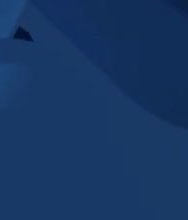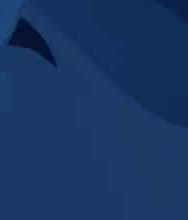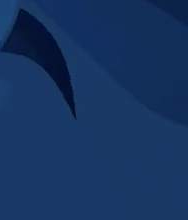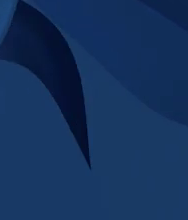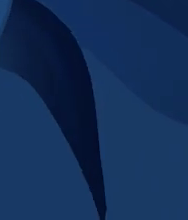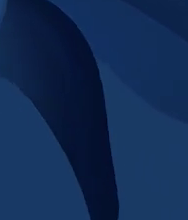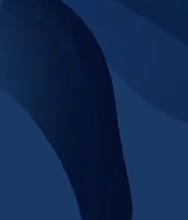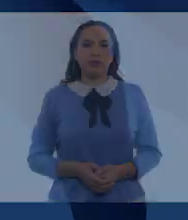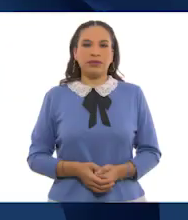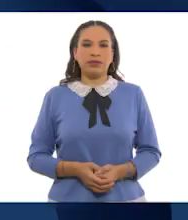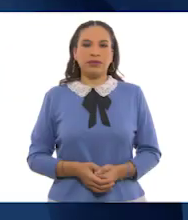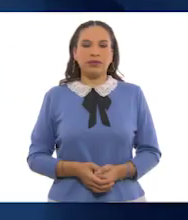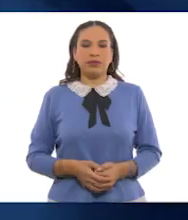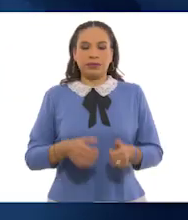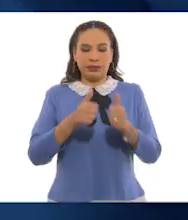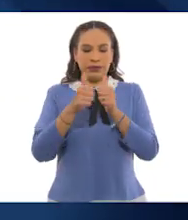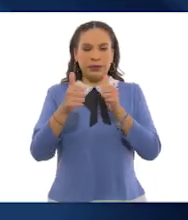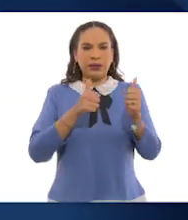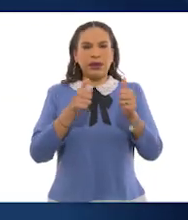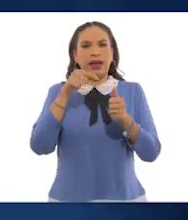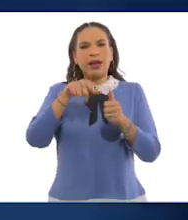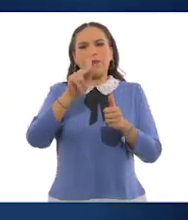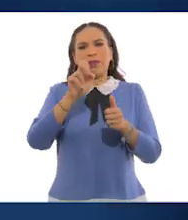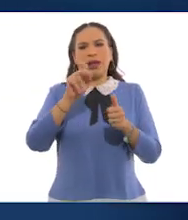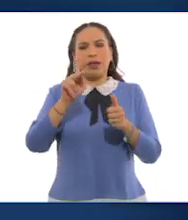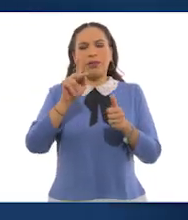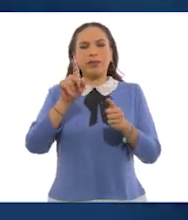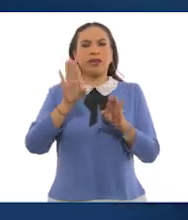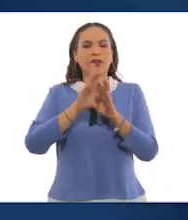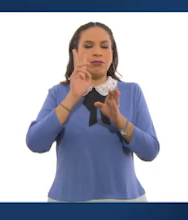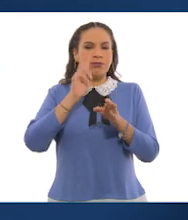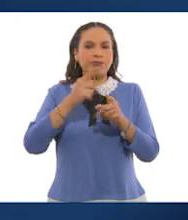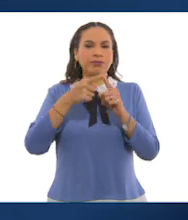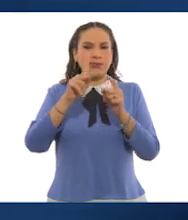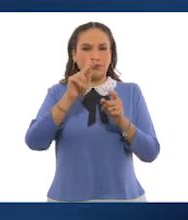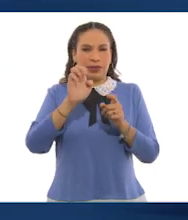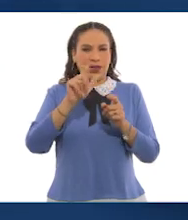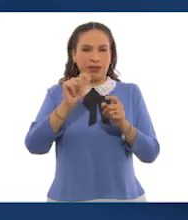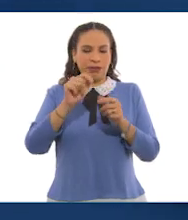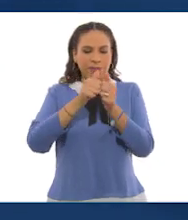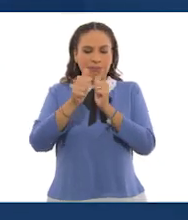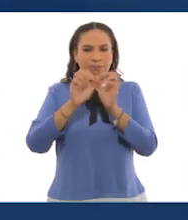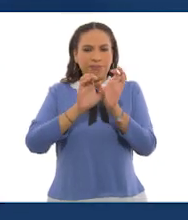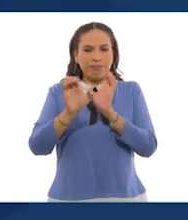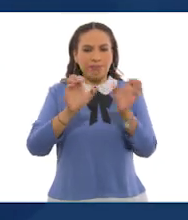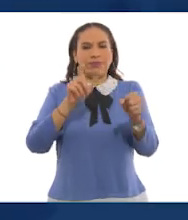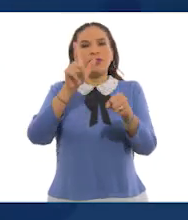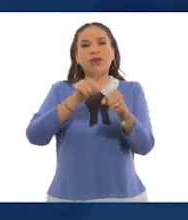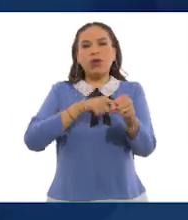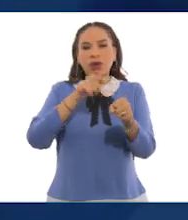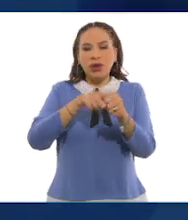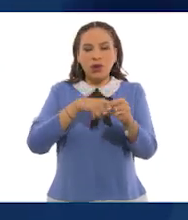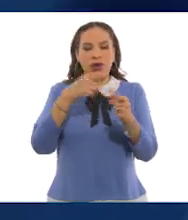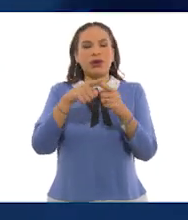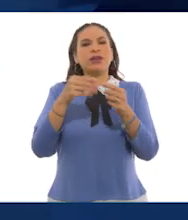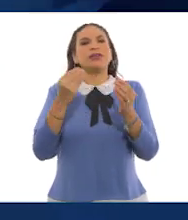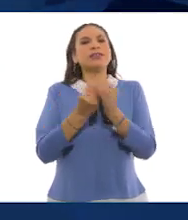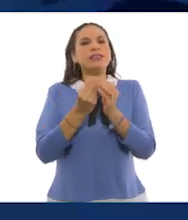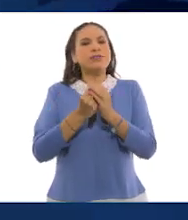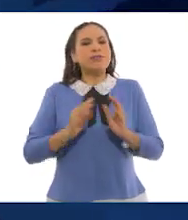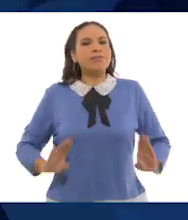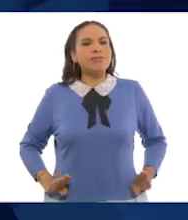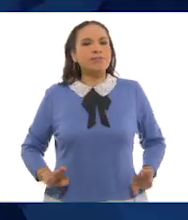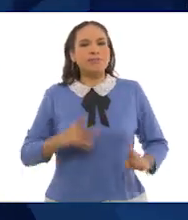Separamos el PET de acuerdo a cómo llega del consumidor y nosotros hacemos una clasificación del PET. Hay que clasificarlo por colores y por tipo de material.